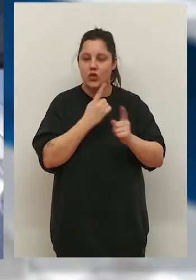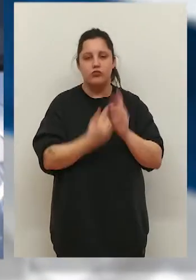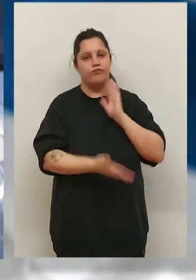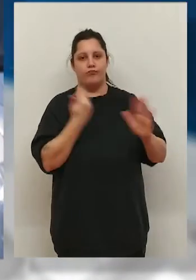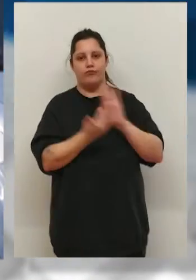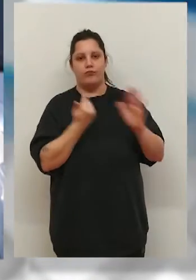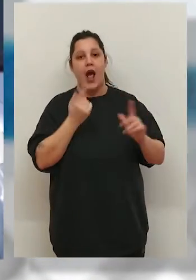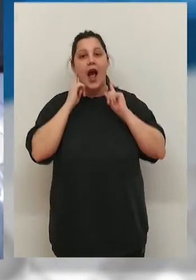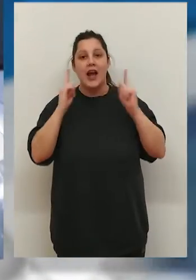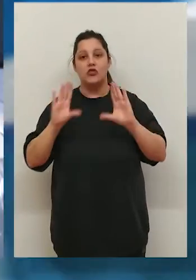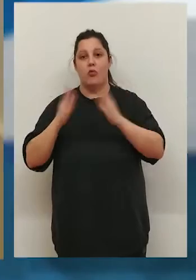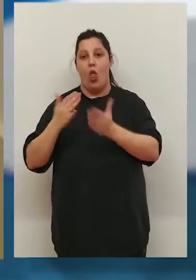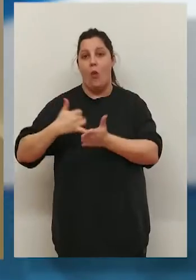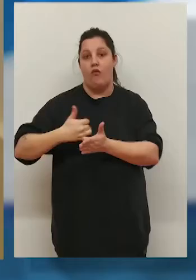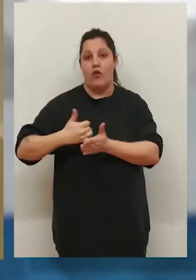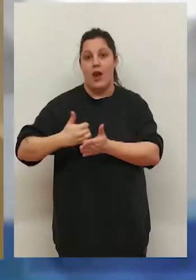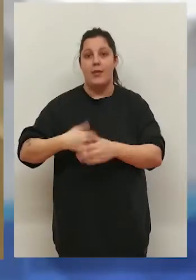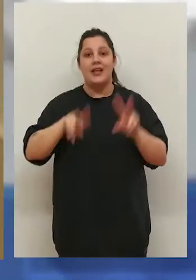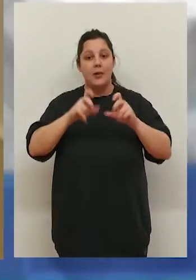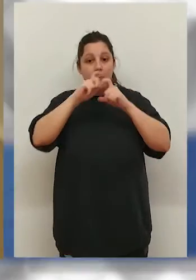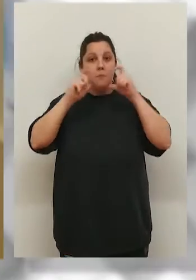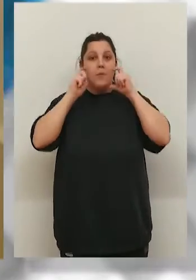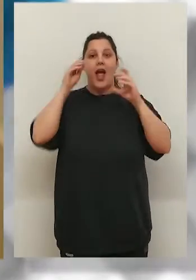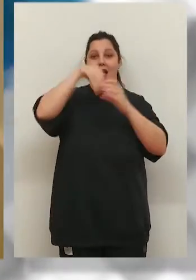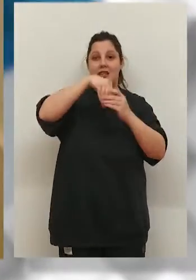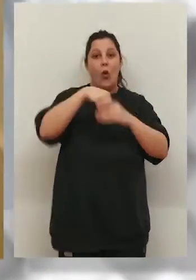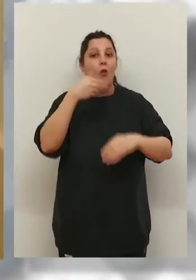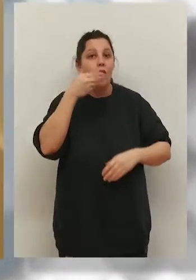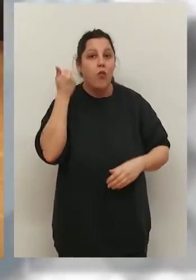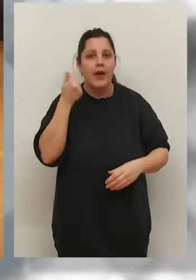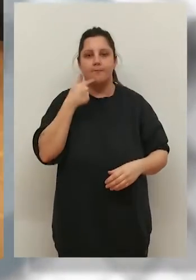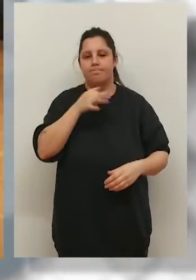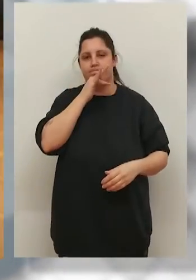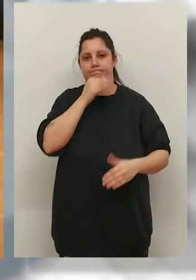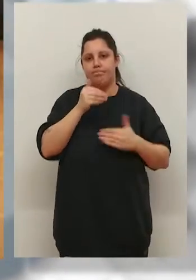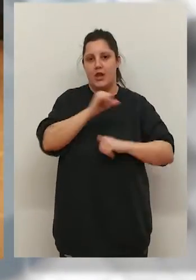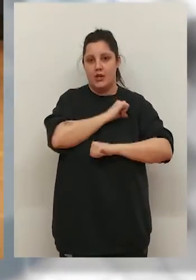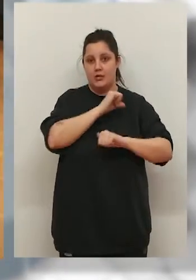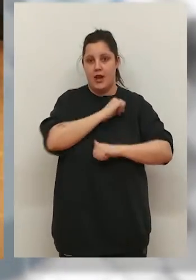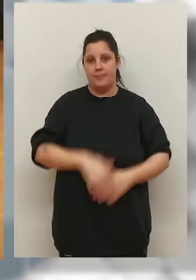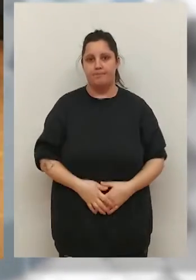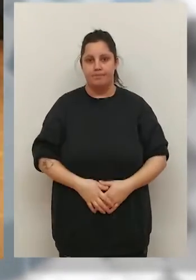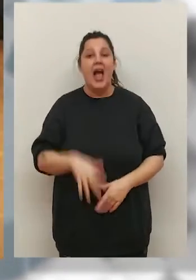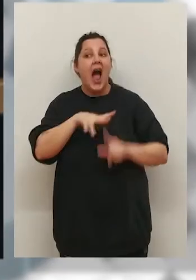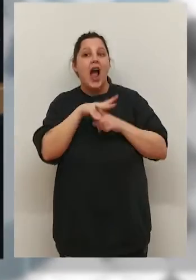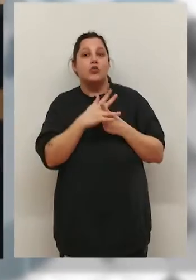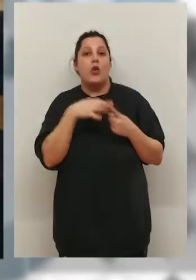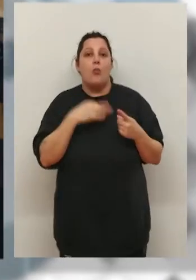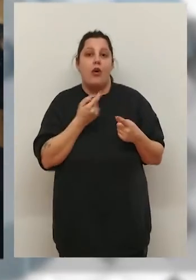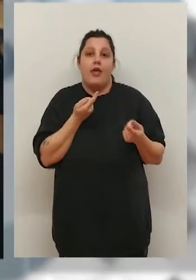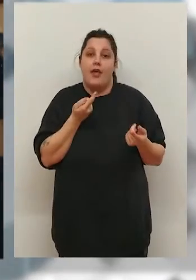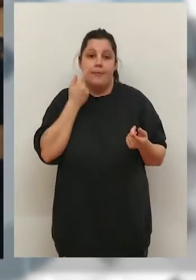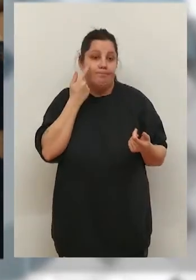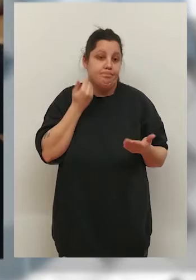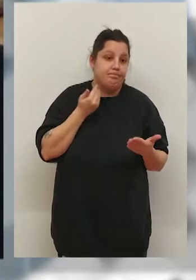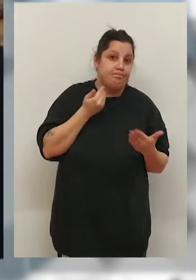salvo a la población vulnerable. En cuanto a la retirada de la mascarilla en interiores todavía toca esperar. El escenario puede ser